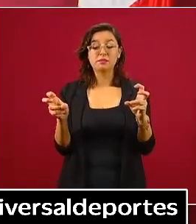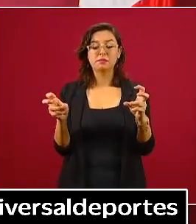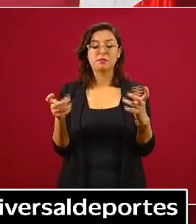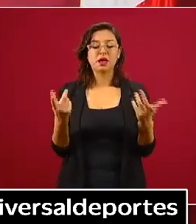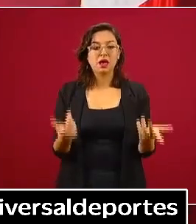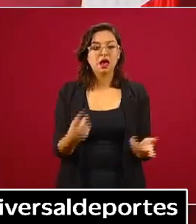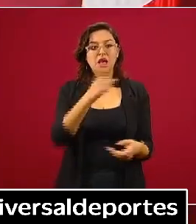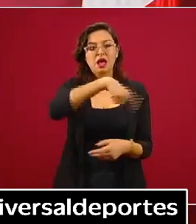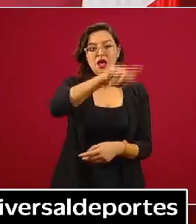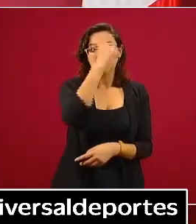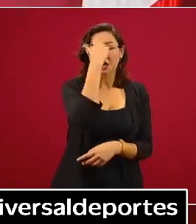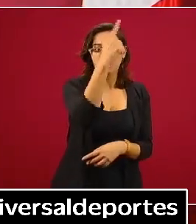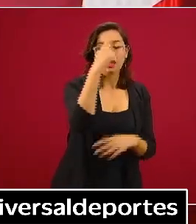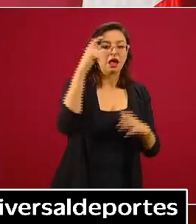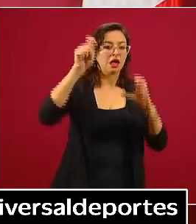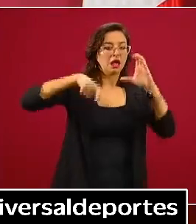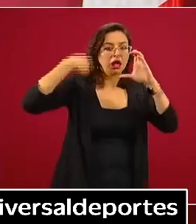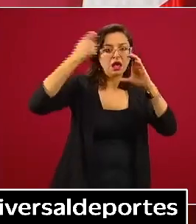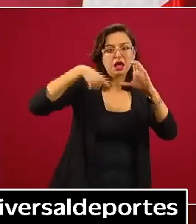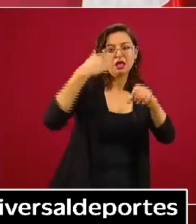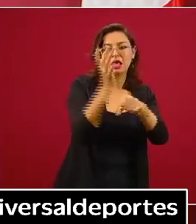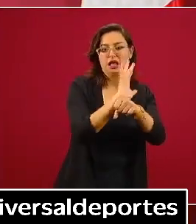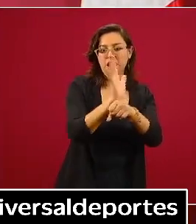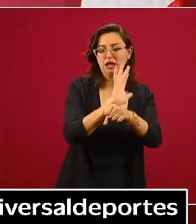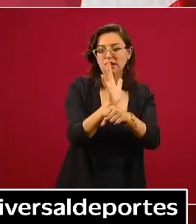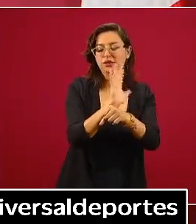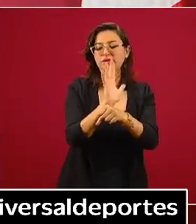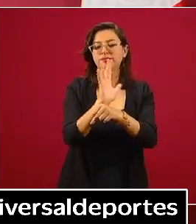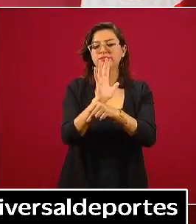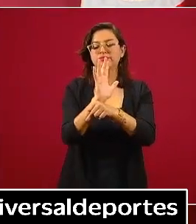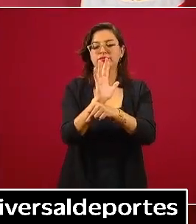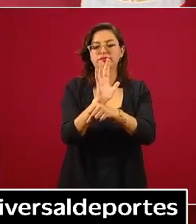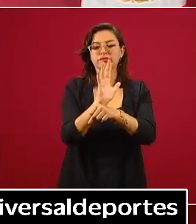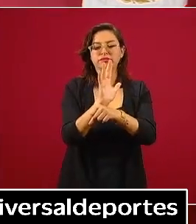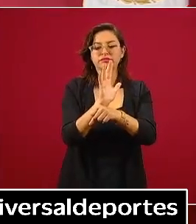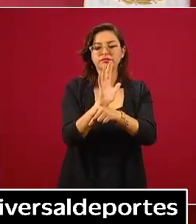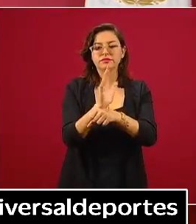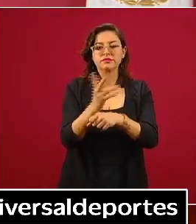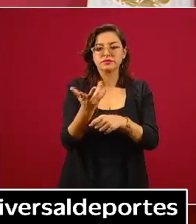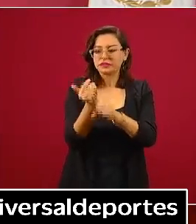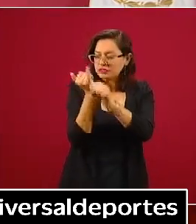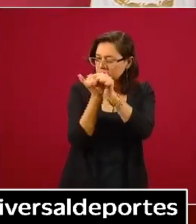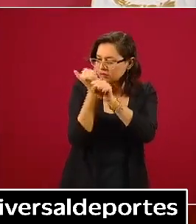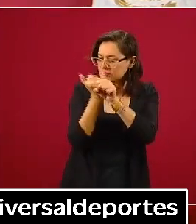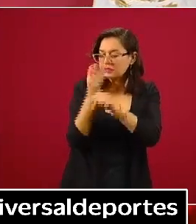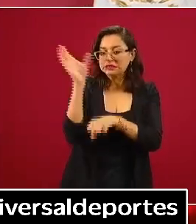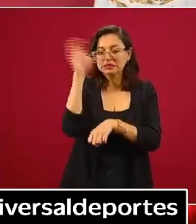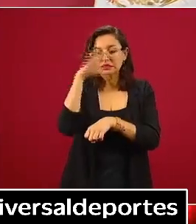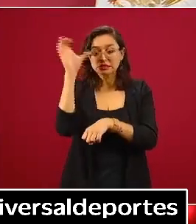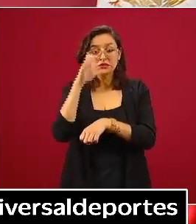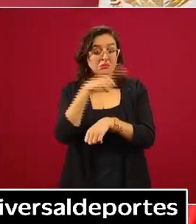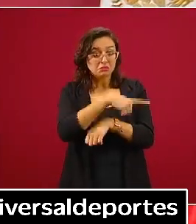los cineastas, los investigadores,